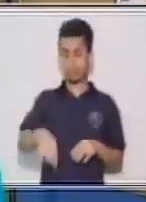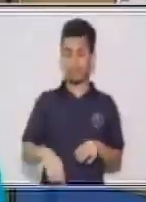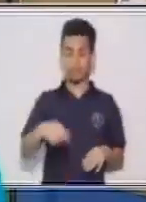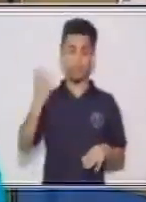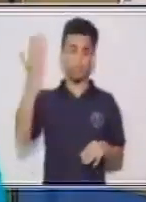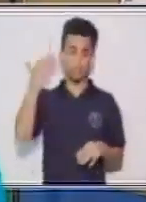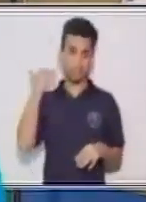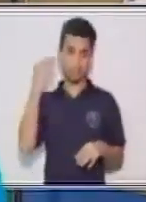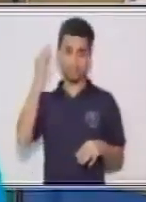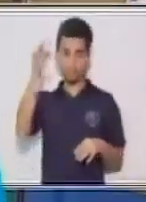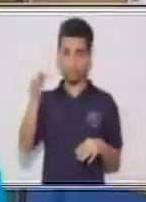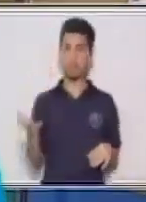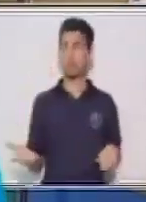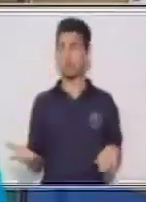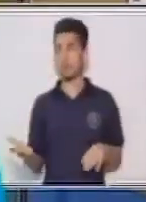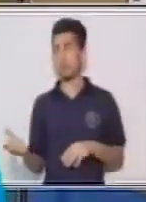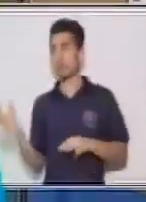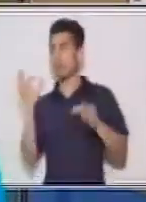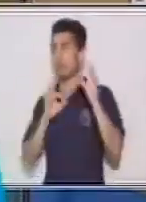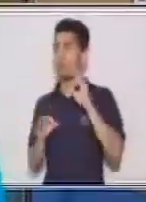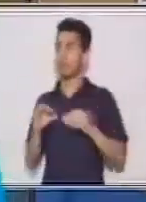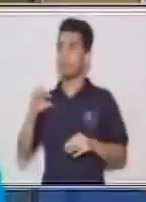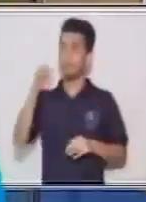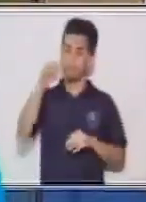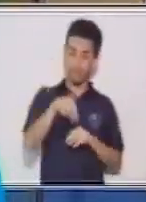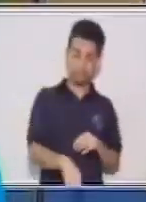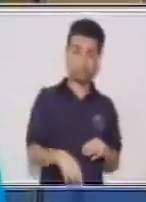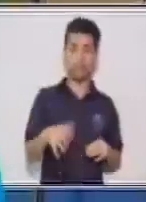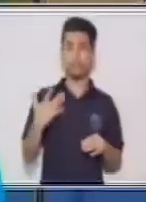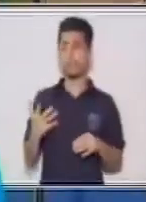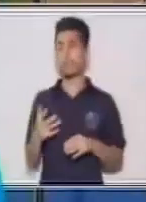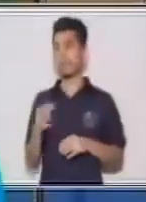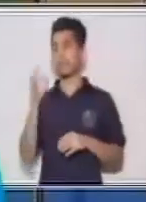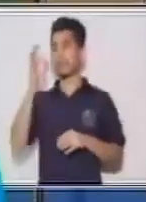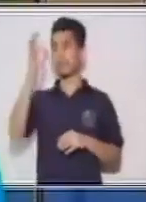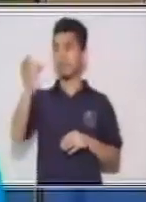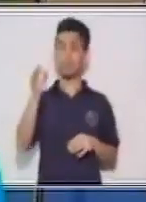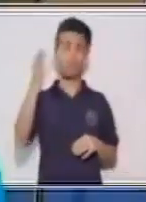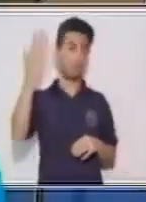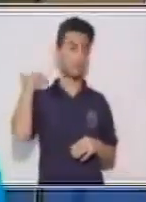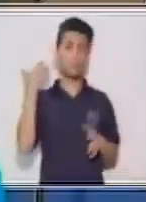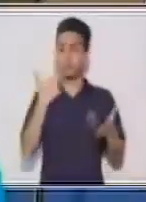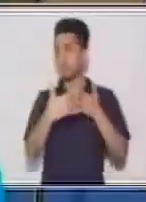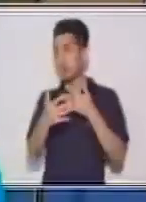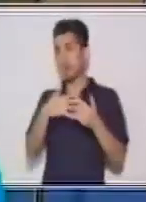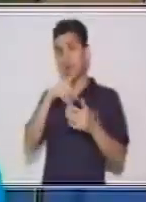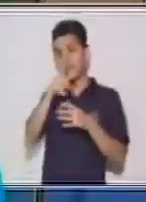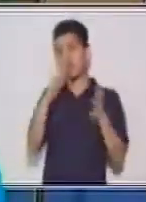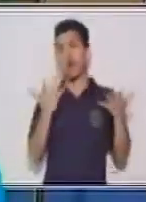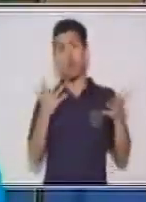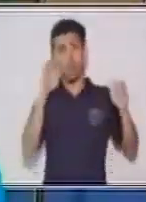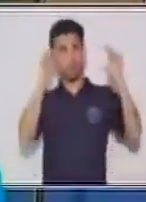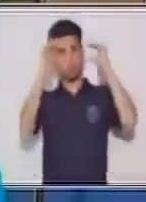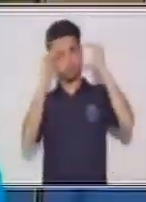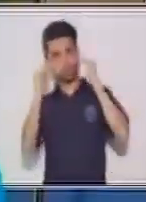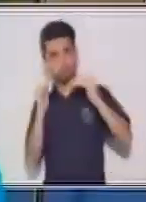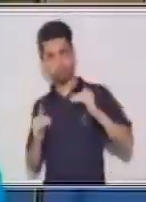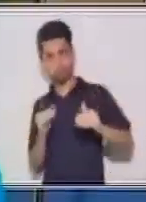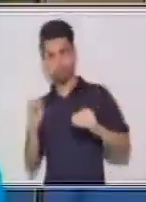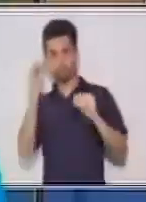pasado y futuro. O presente, futuro, pasado. tú dices cómo los quieres ordenar, dependiendo de qué